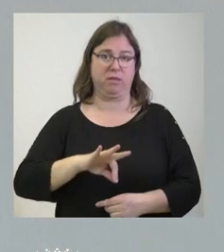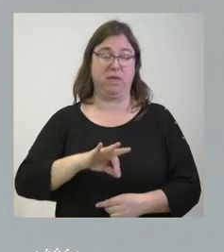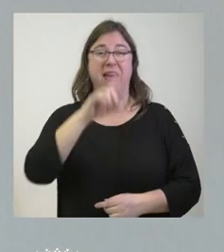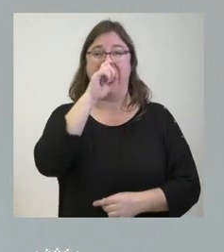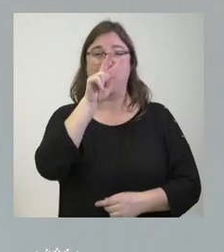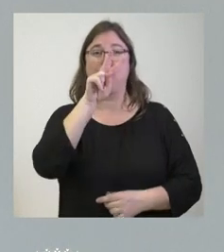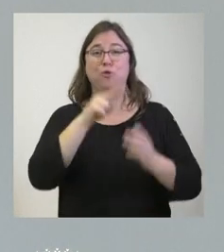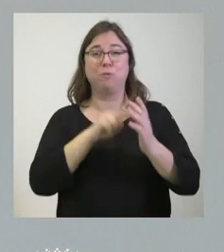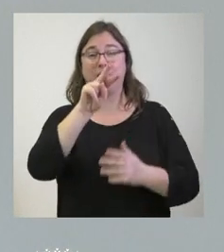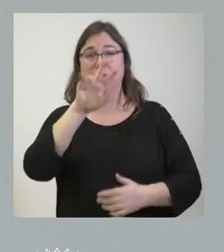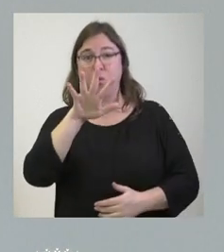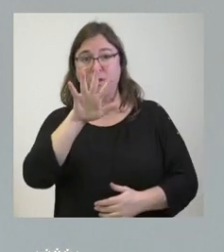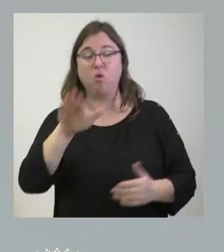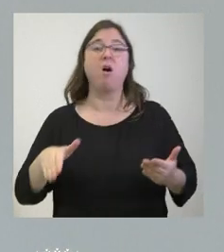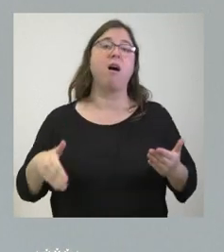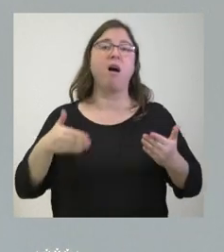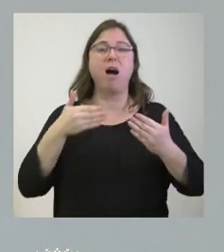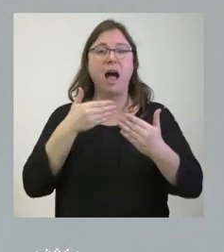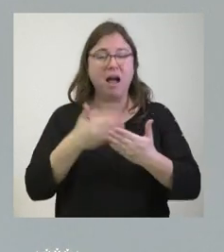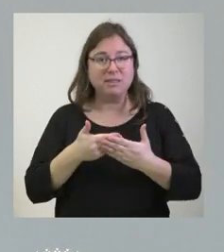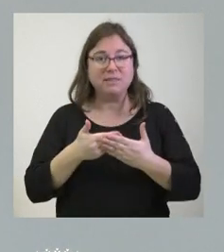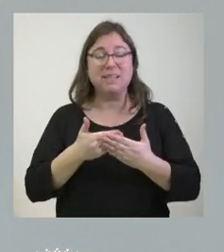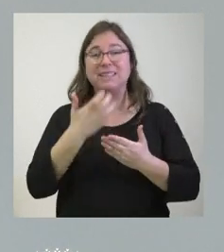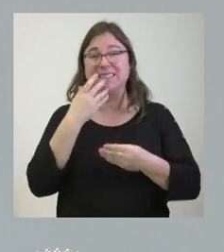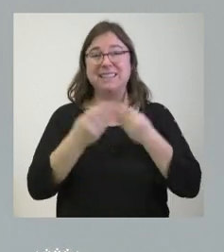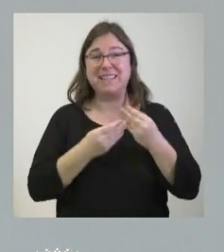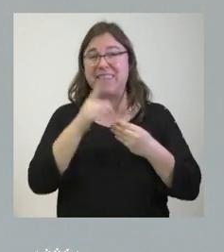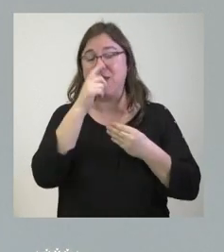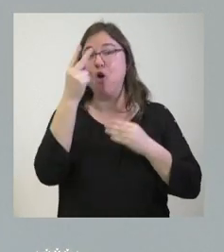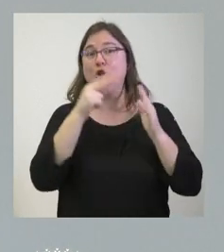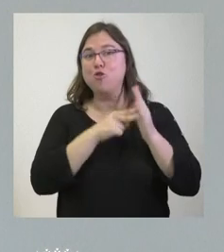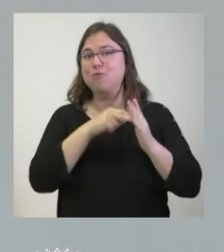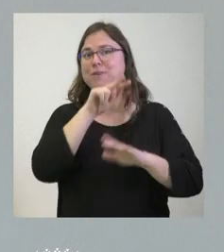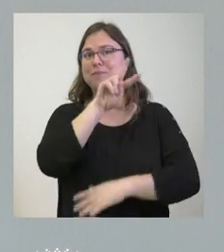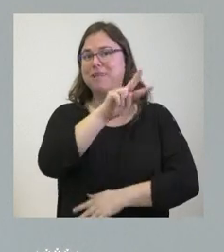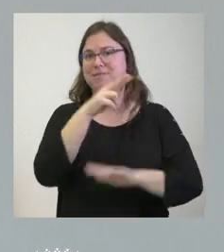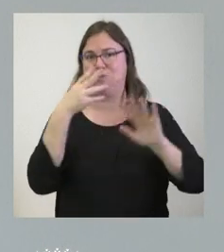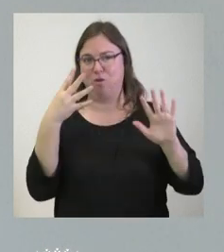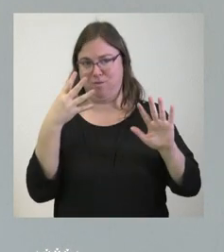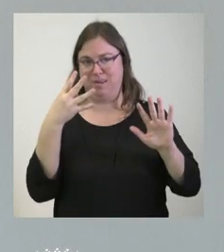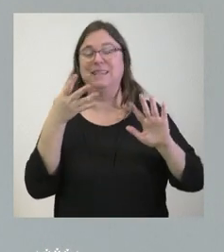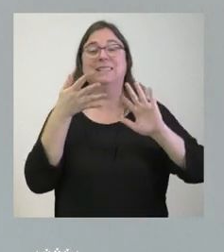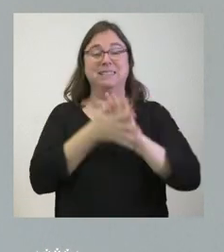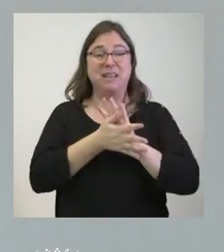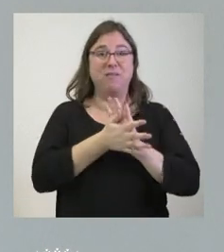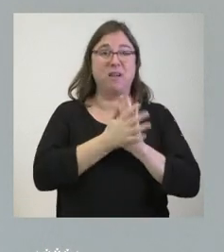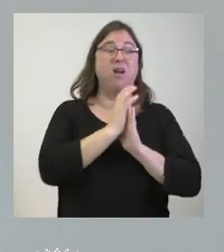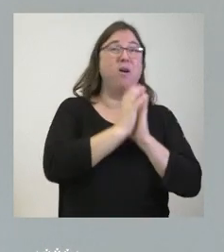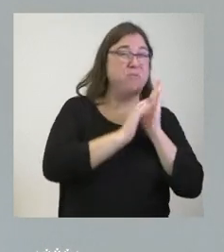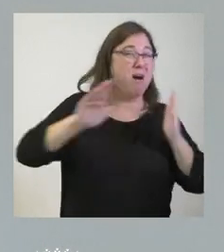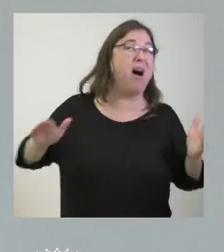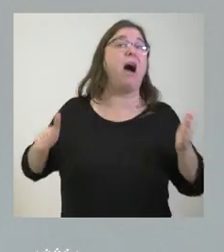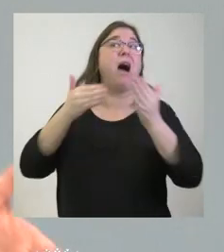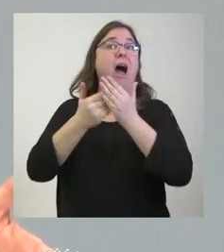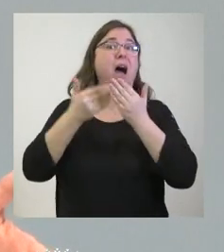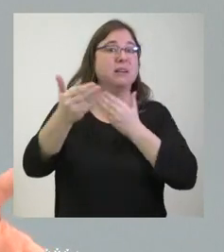y sería la declaración incluso presentada en junio del 29 lo que estamos haciendo es que una deducción que podría llegarse a aplicar hasta junio del 29